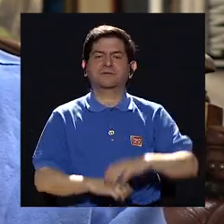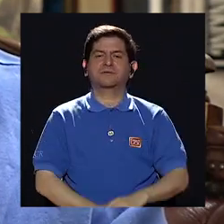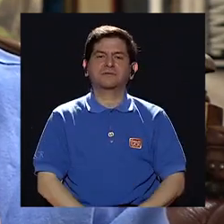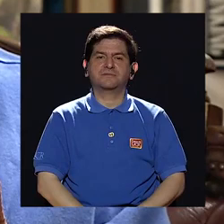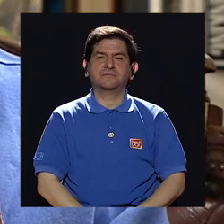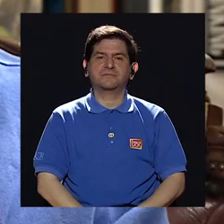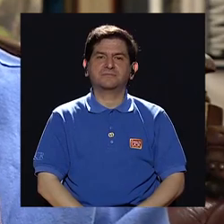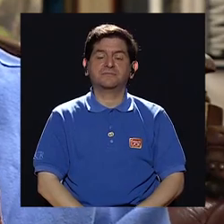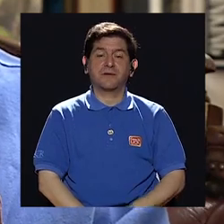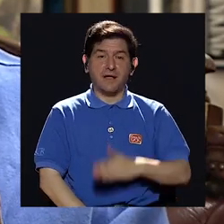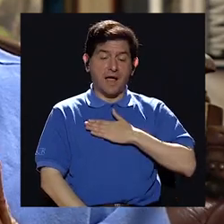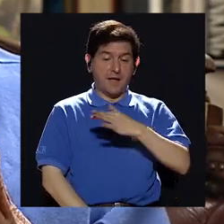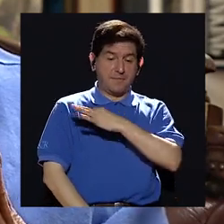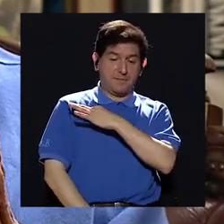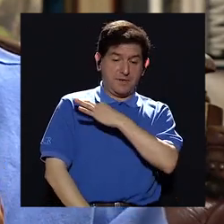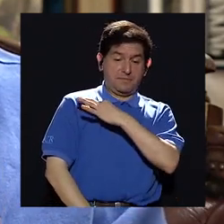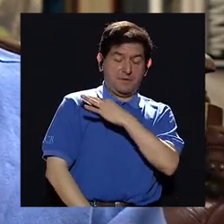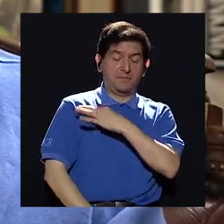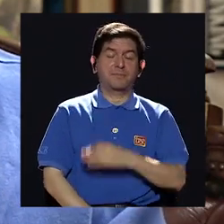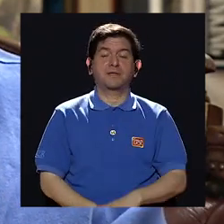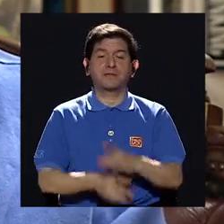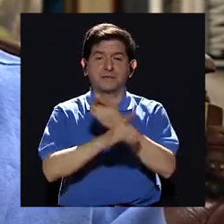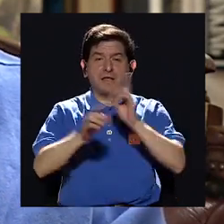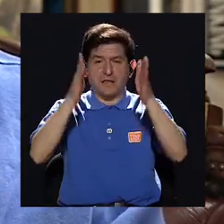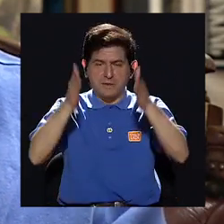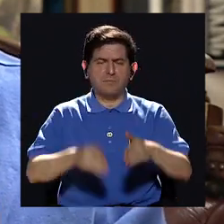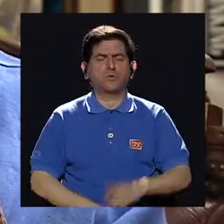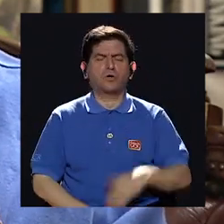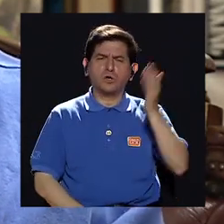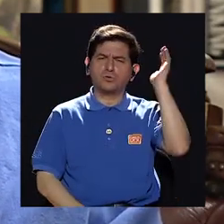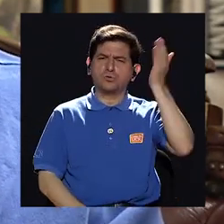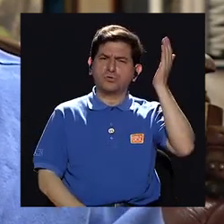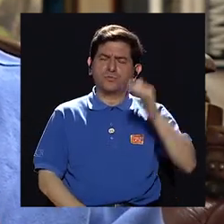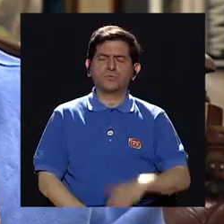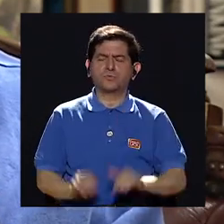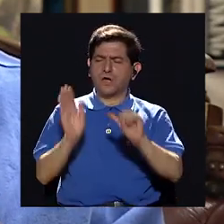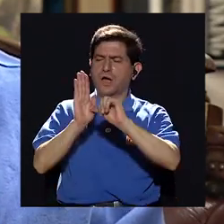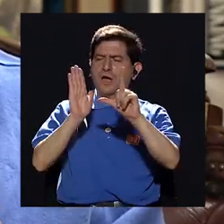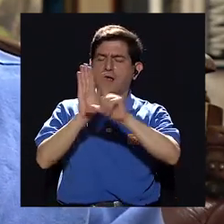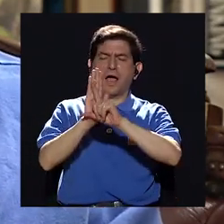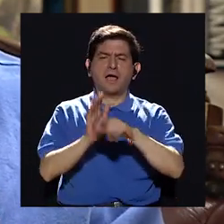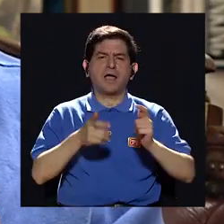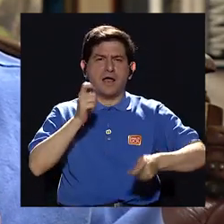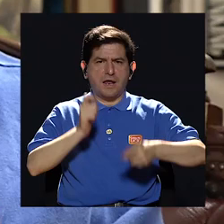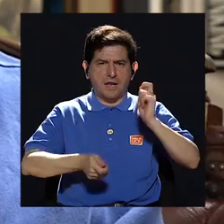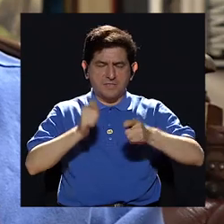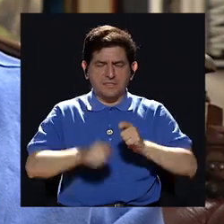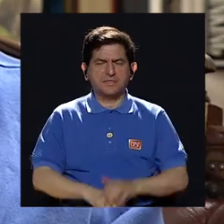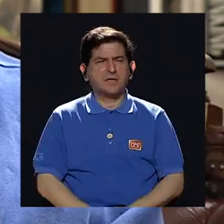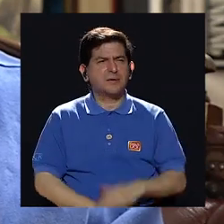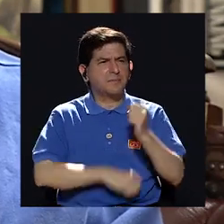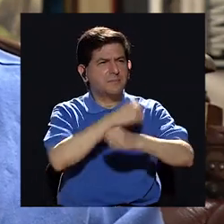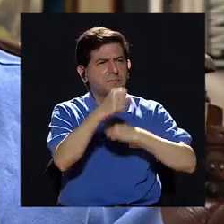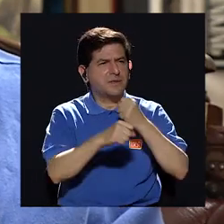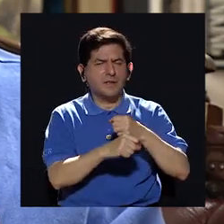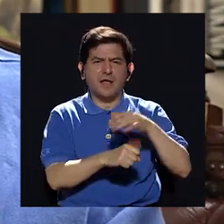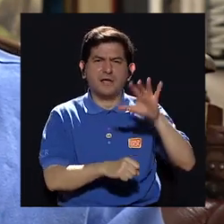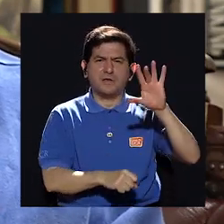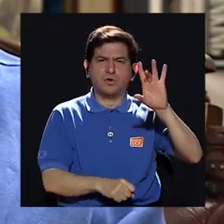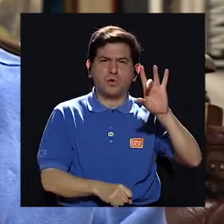cuando a mí me invitan los demócratas a hacer un discurso en el Congreso en septiembre del 87